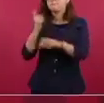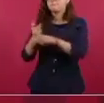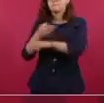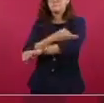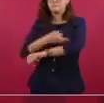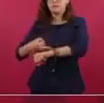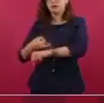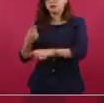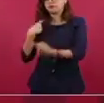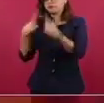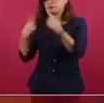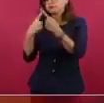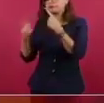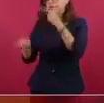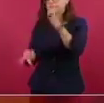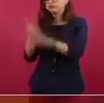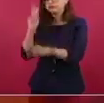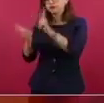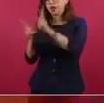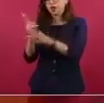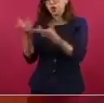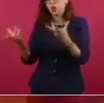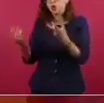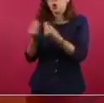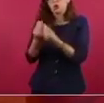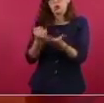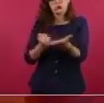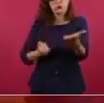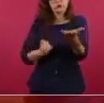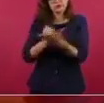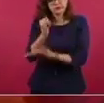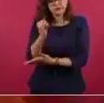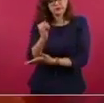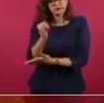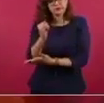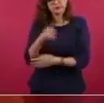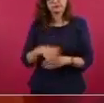nosotros las decisiones sin consultar a los familiares.